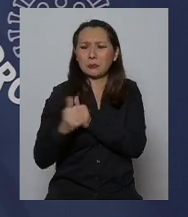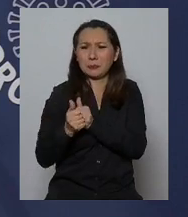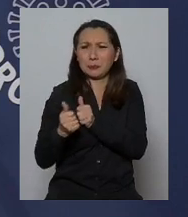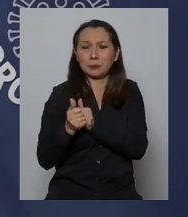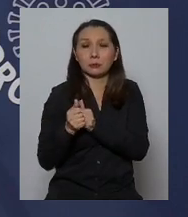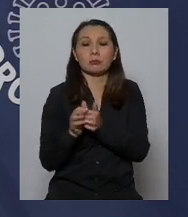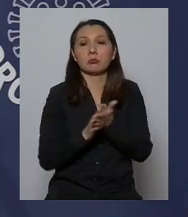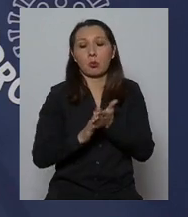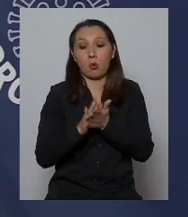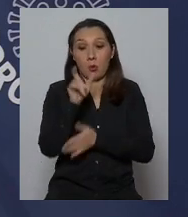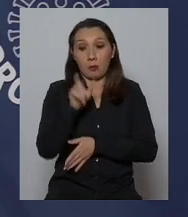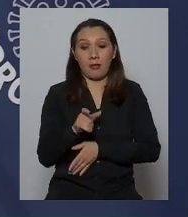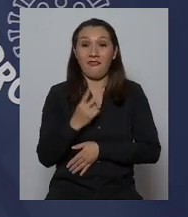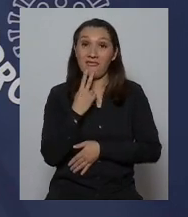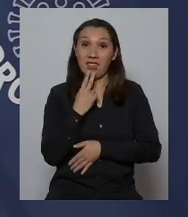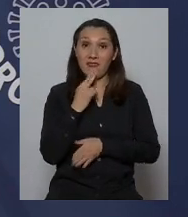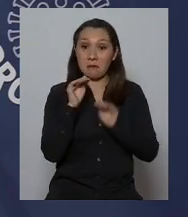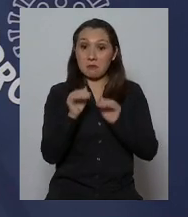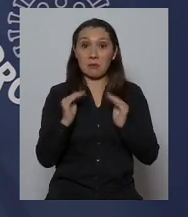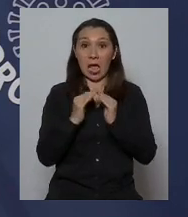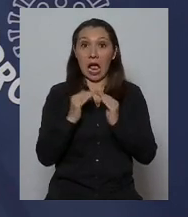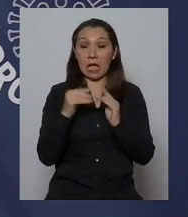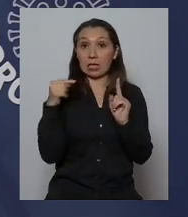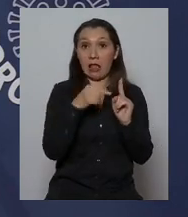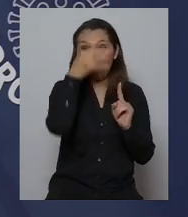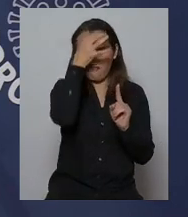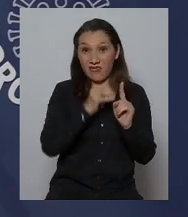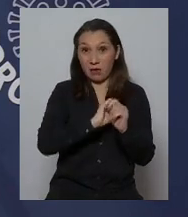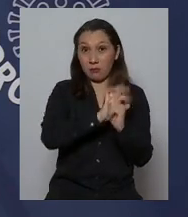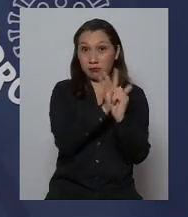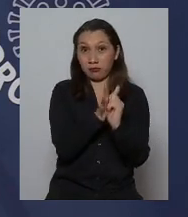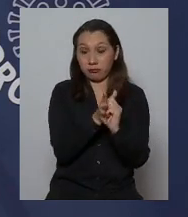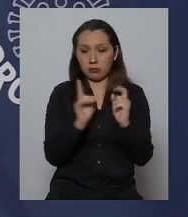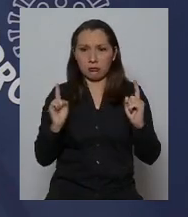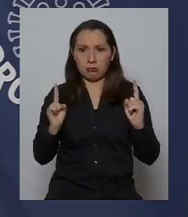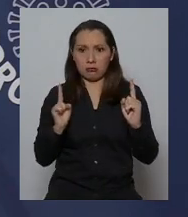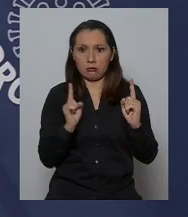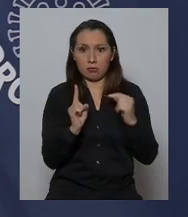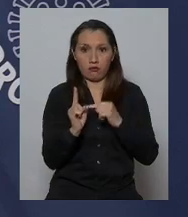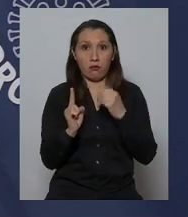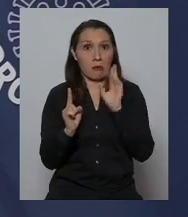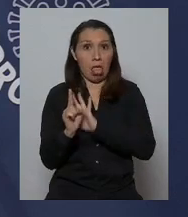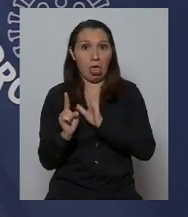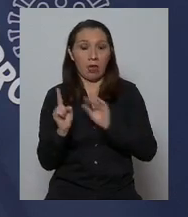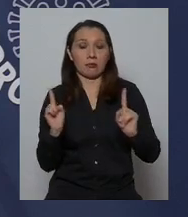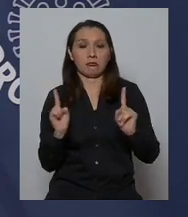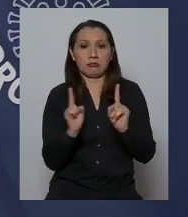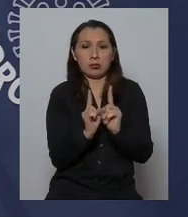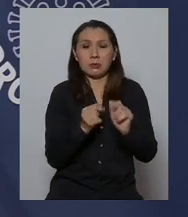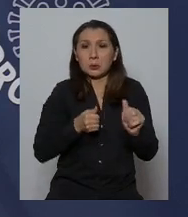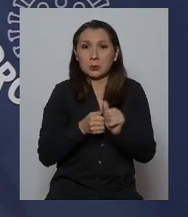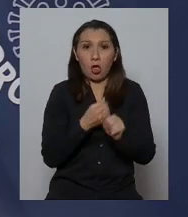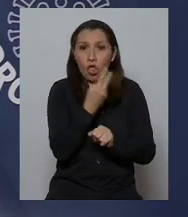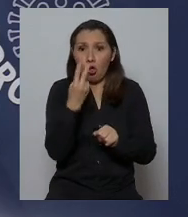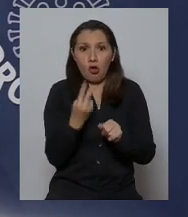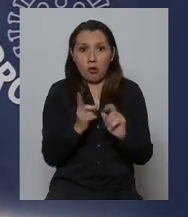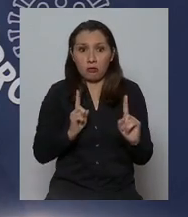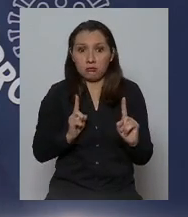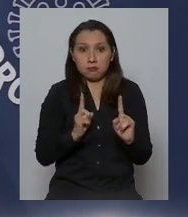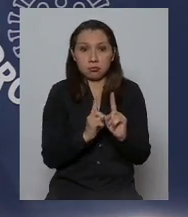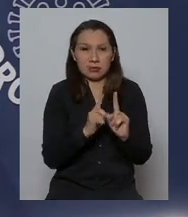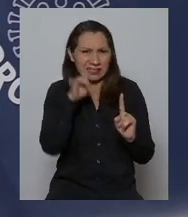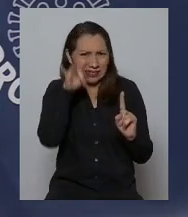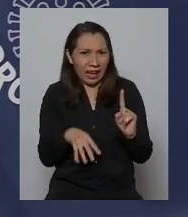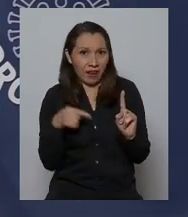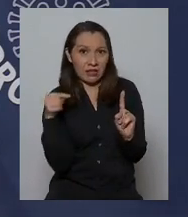vale decir, una persona que vive en la misma casa, o ha estado muy cerca, más de dos horas, con una persona que